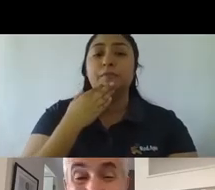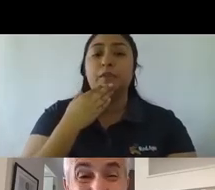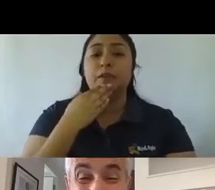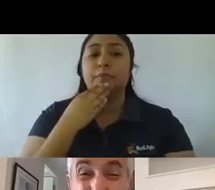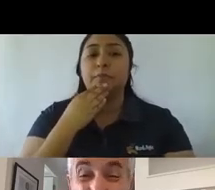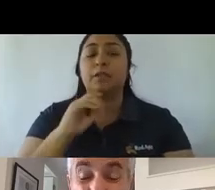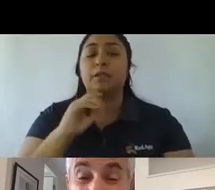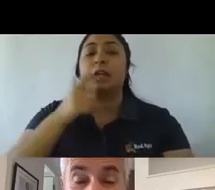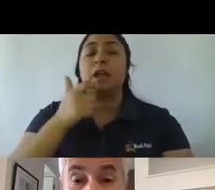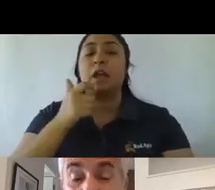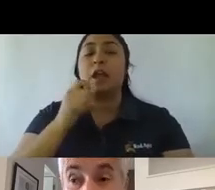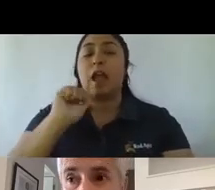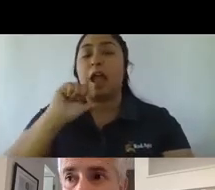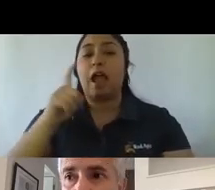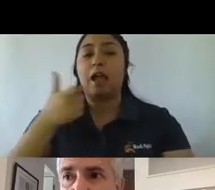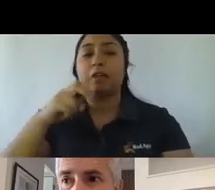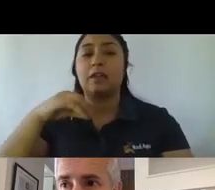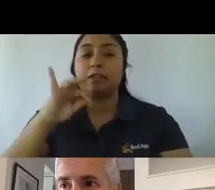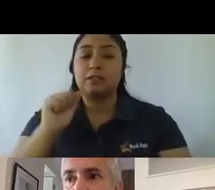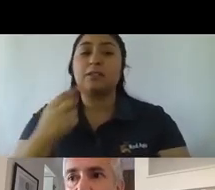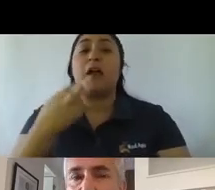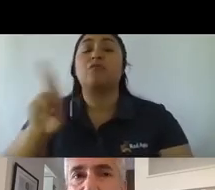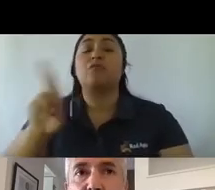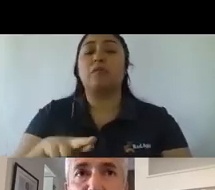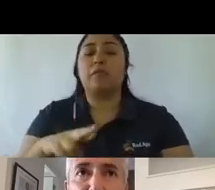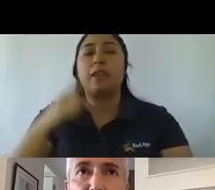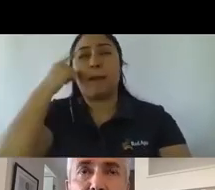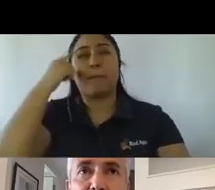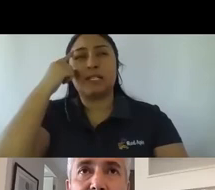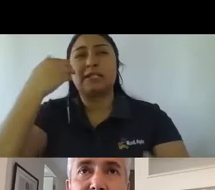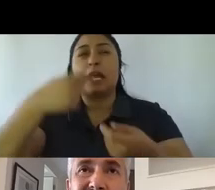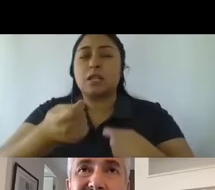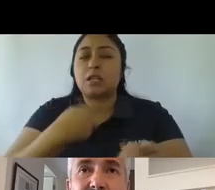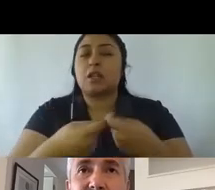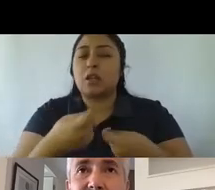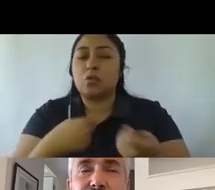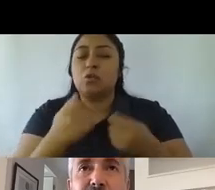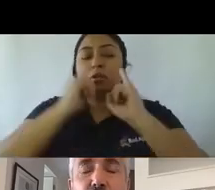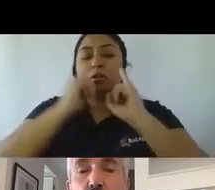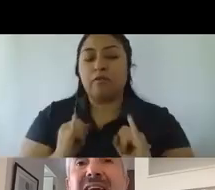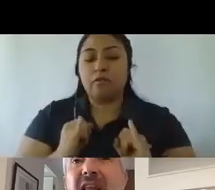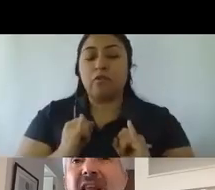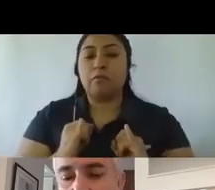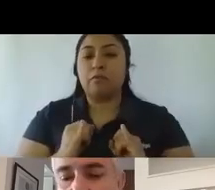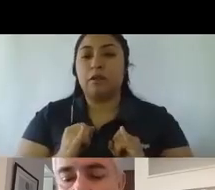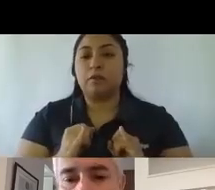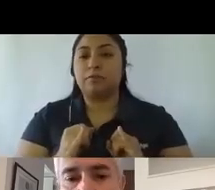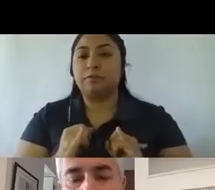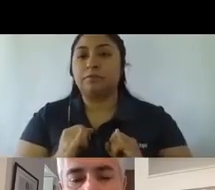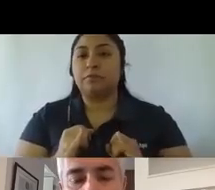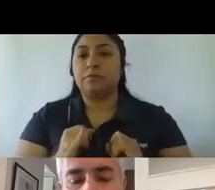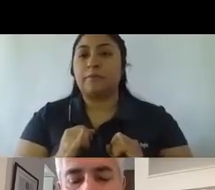de tener que reconfigurar un poco negocios, de manera de sostener, por así